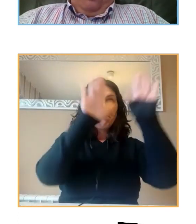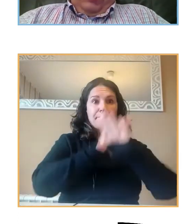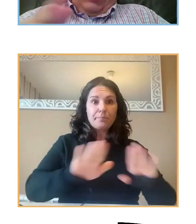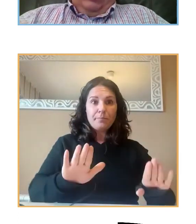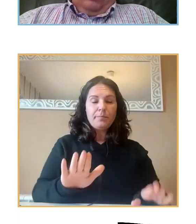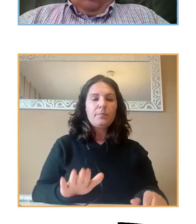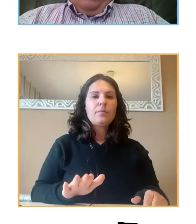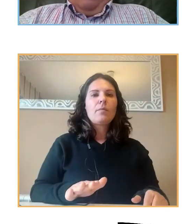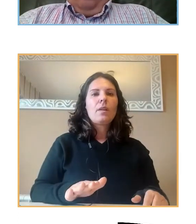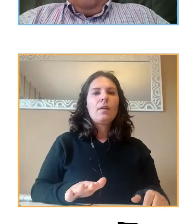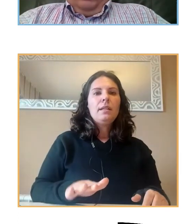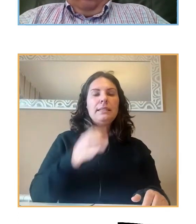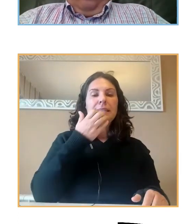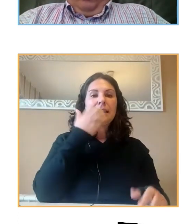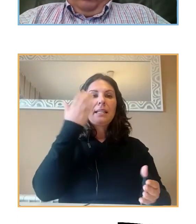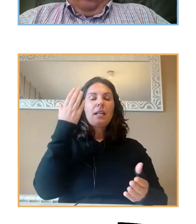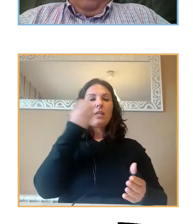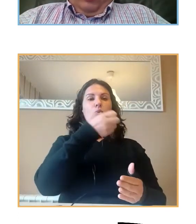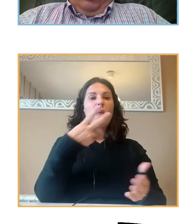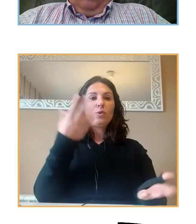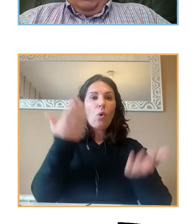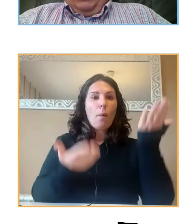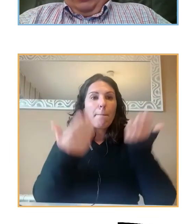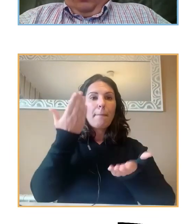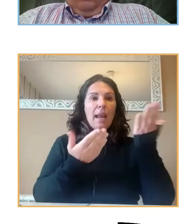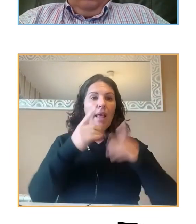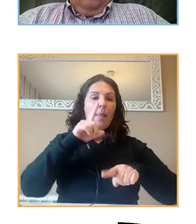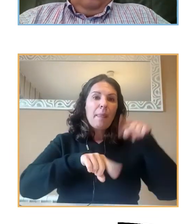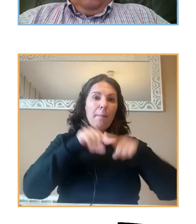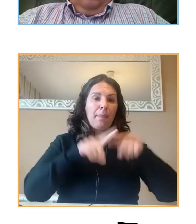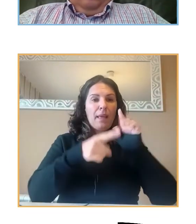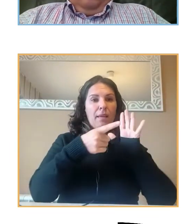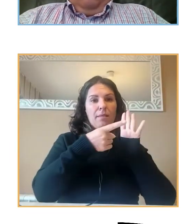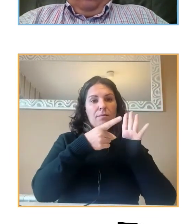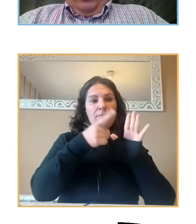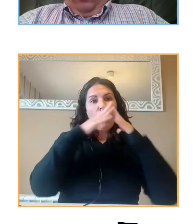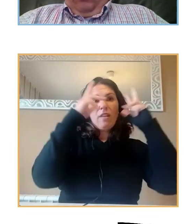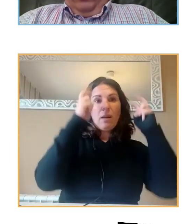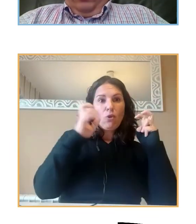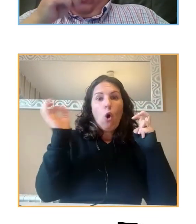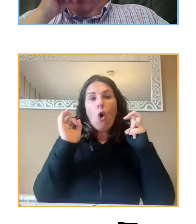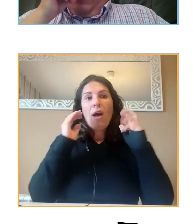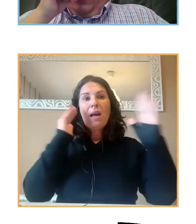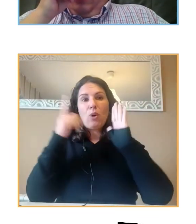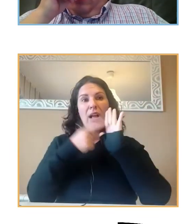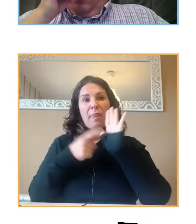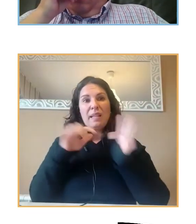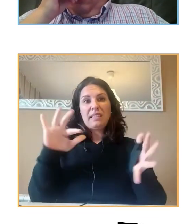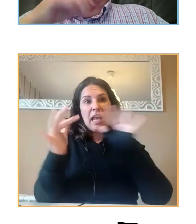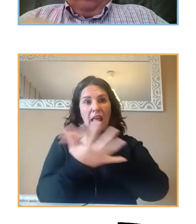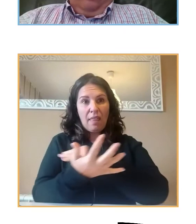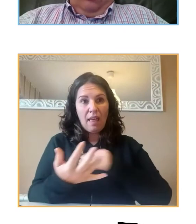si comparamos los resultados en función del confinamiento o la desescalada, lo he extraído durante una